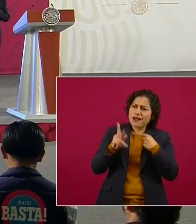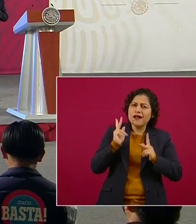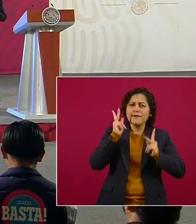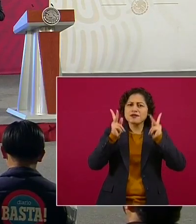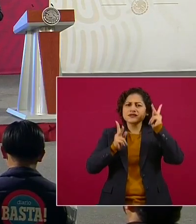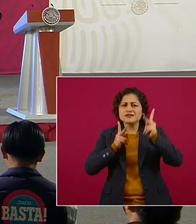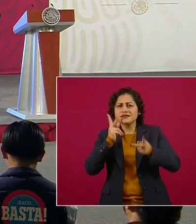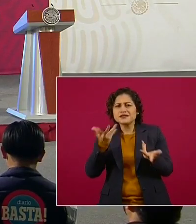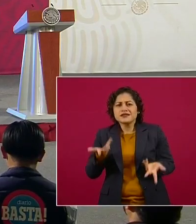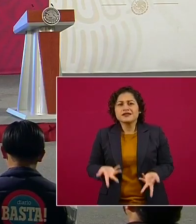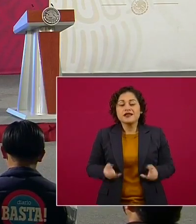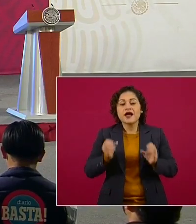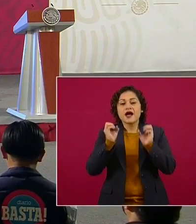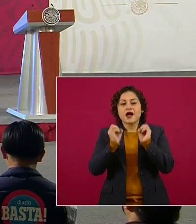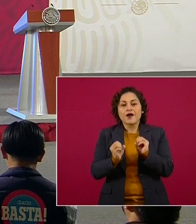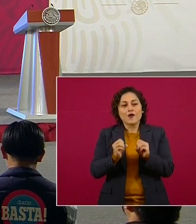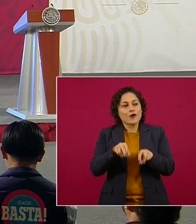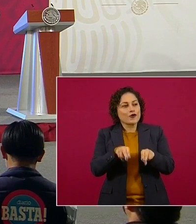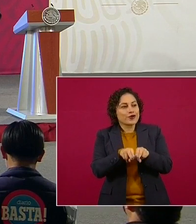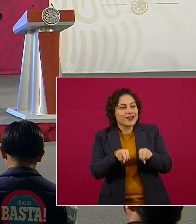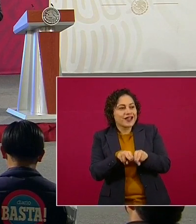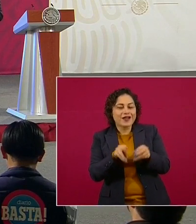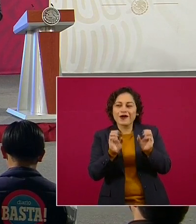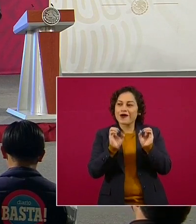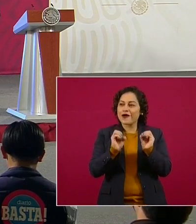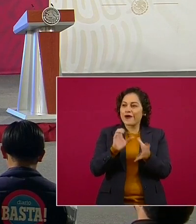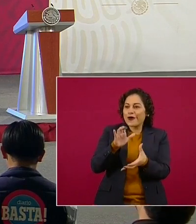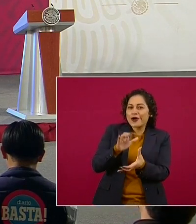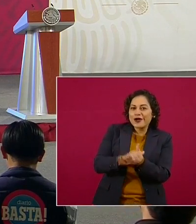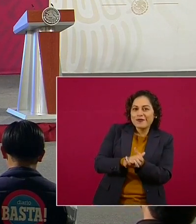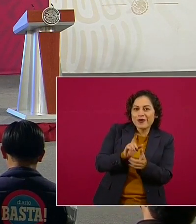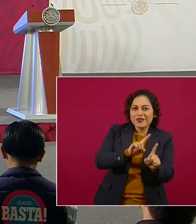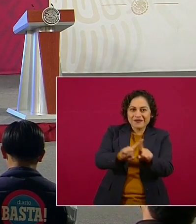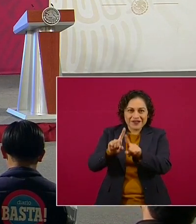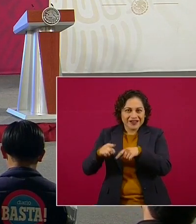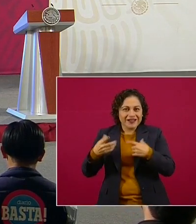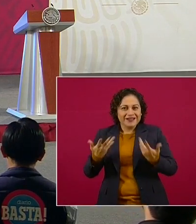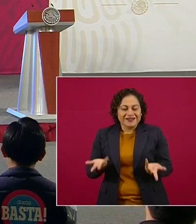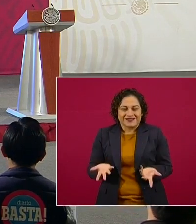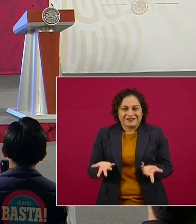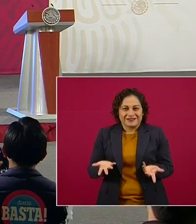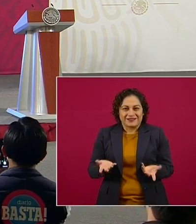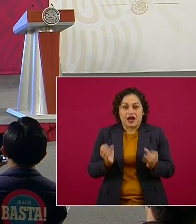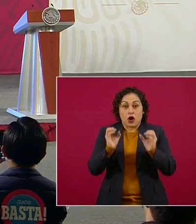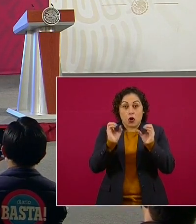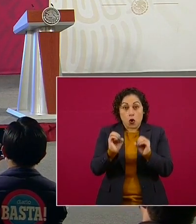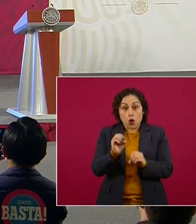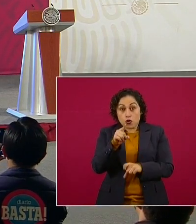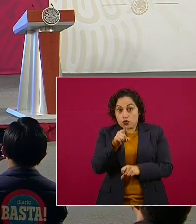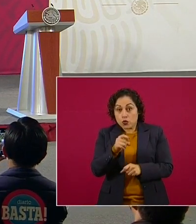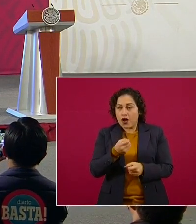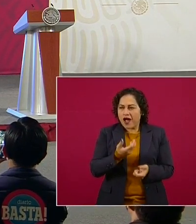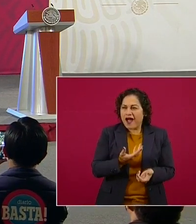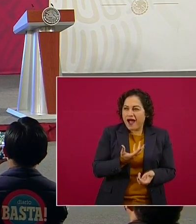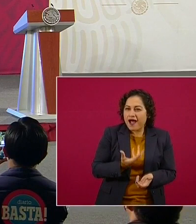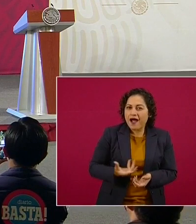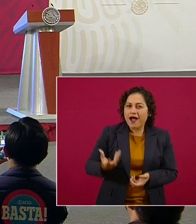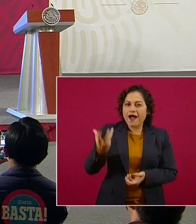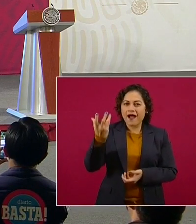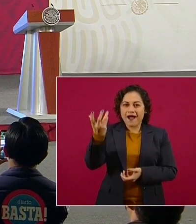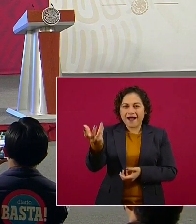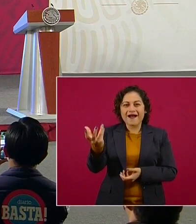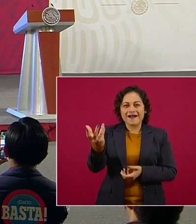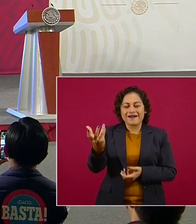o vamos a ir a visitar a